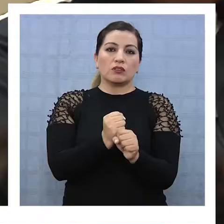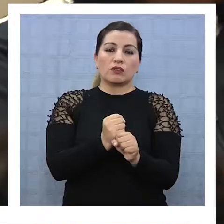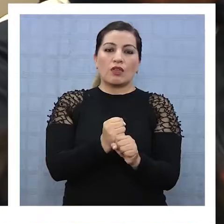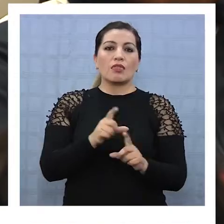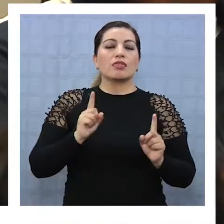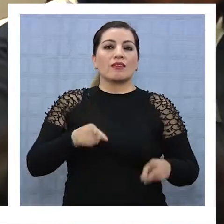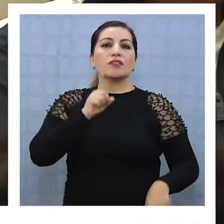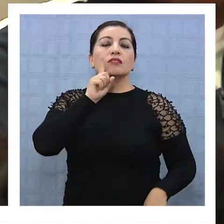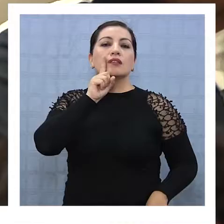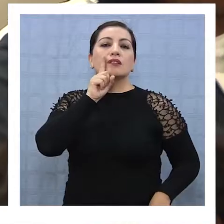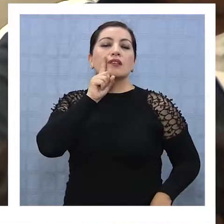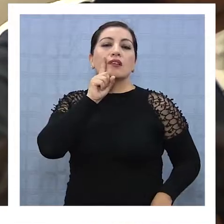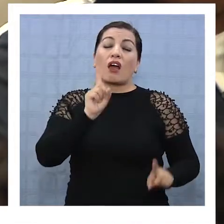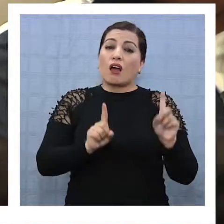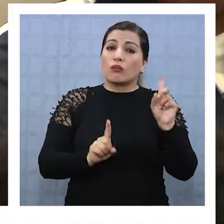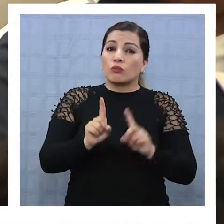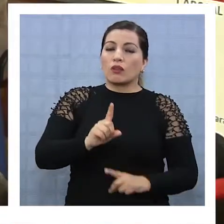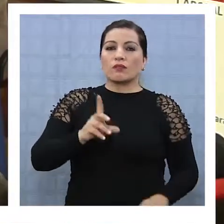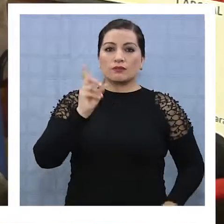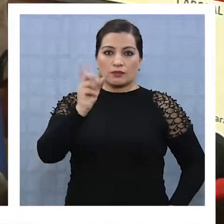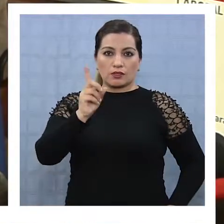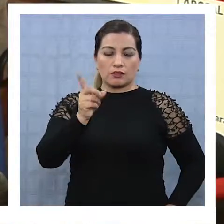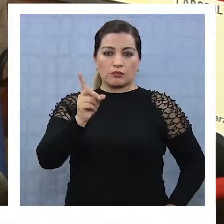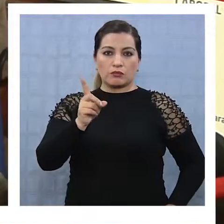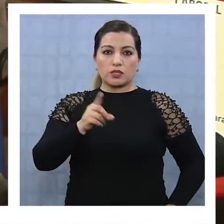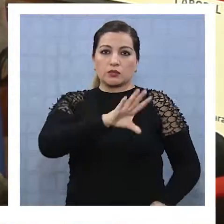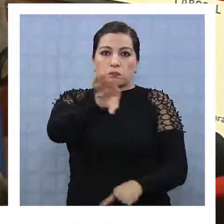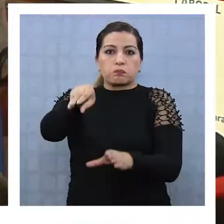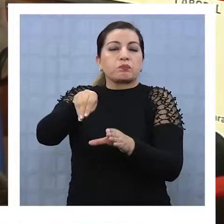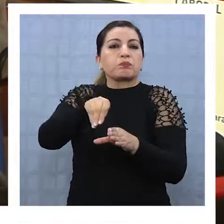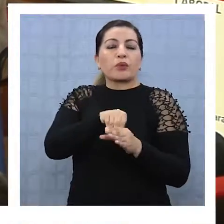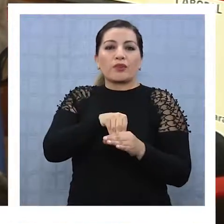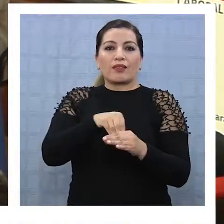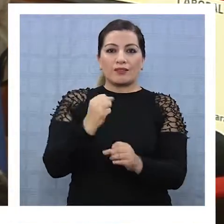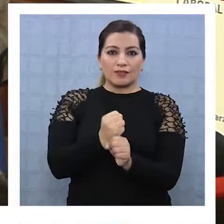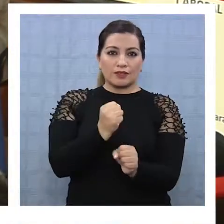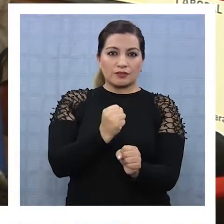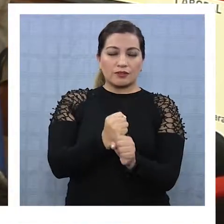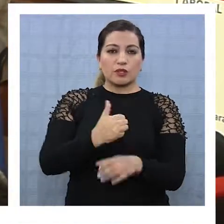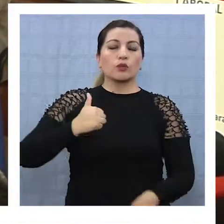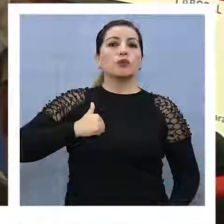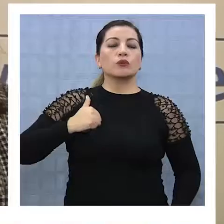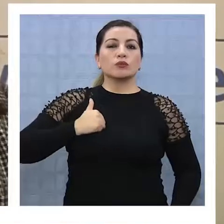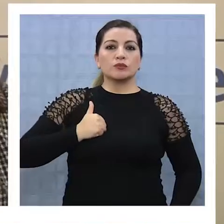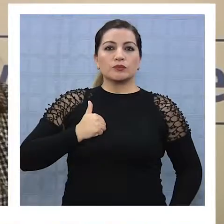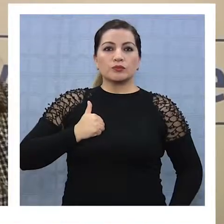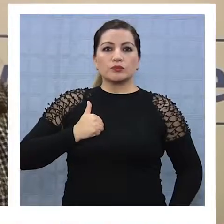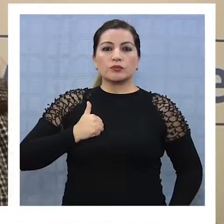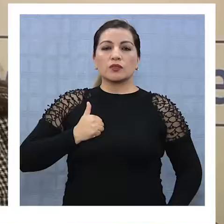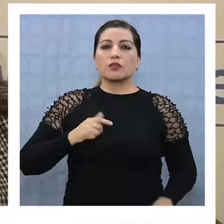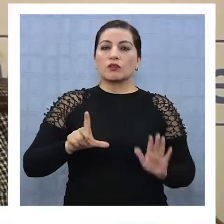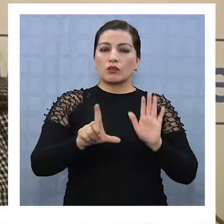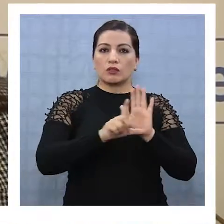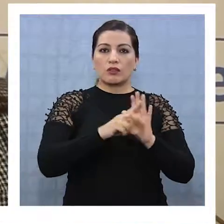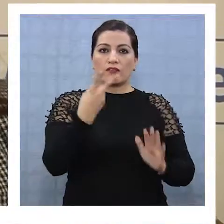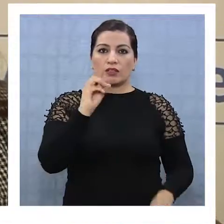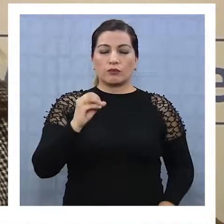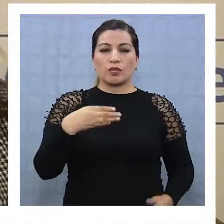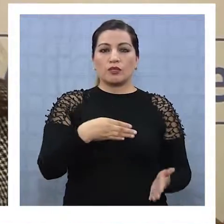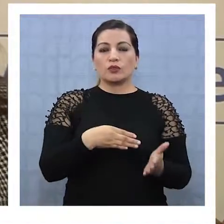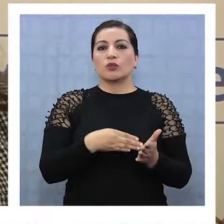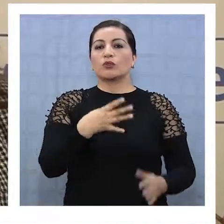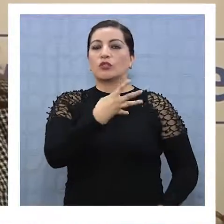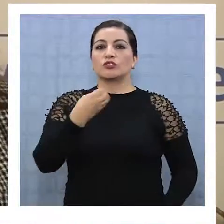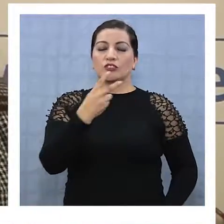deben tener algún tipo de discapacidad, a objeto de poder incluirlos, insertarlos y cumplir de esta forma, con la ley